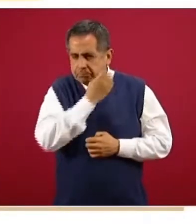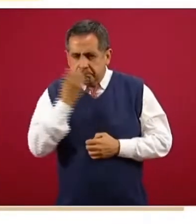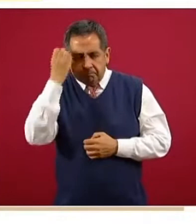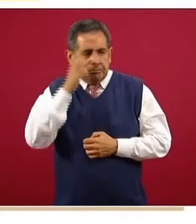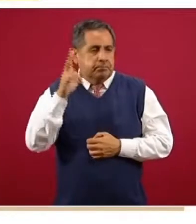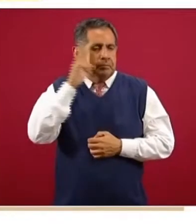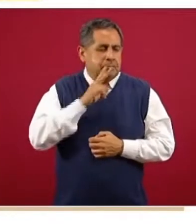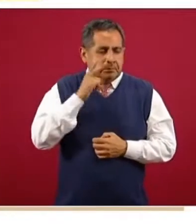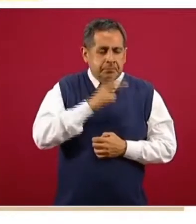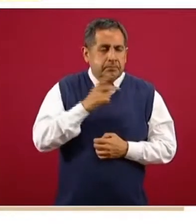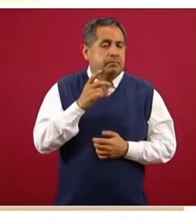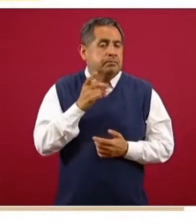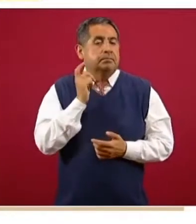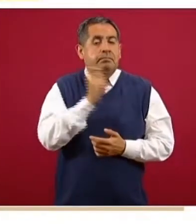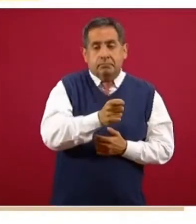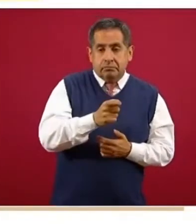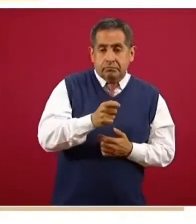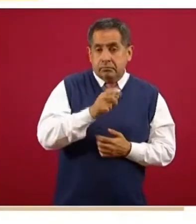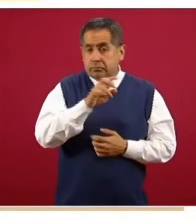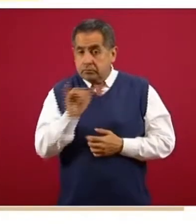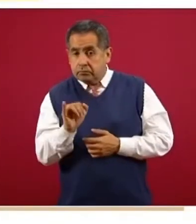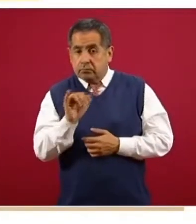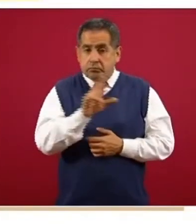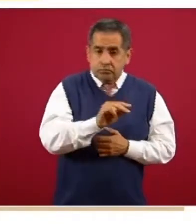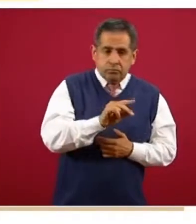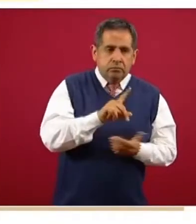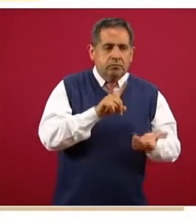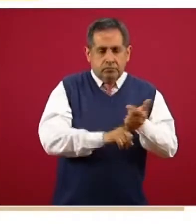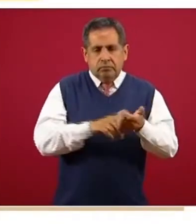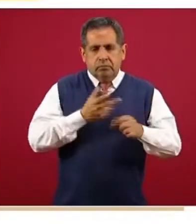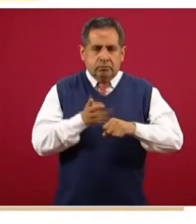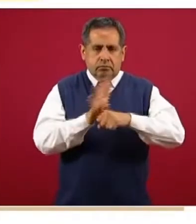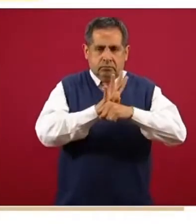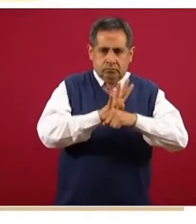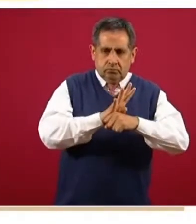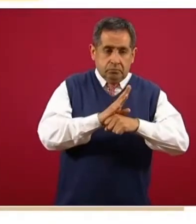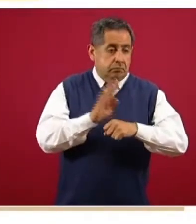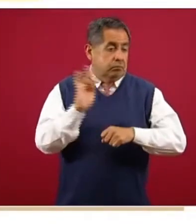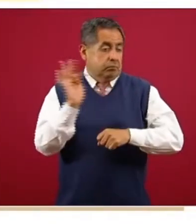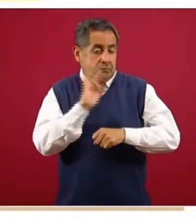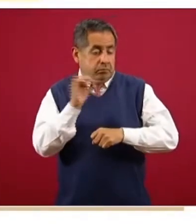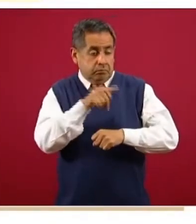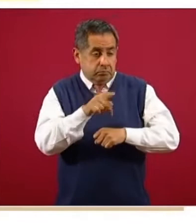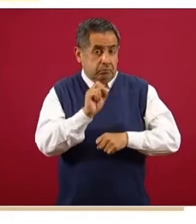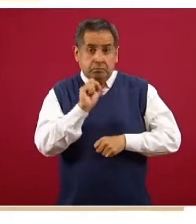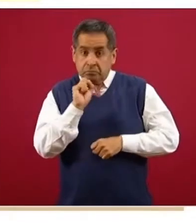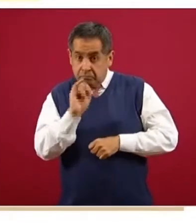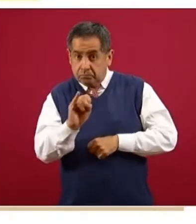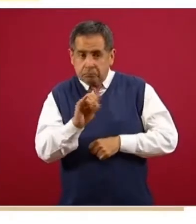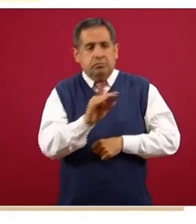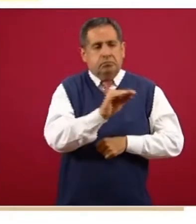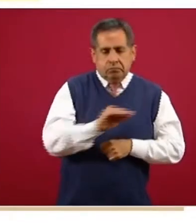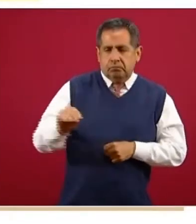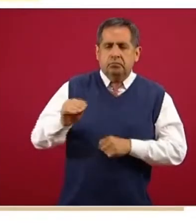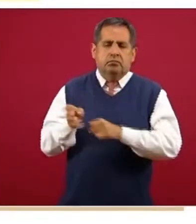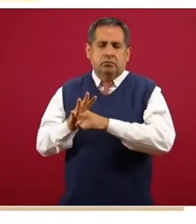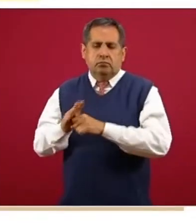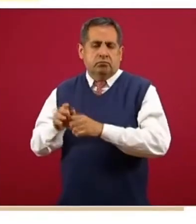revisión para poder conocer si tienen o no la enfermedad y por lo tanto si son casos de COVID-19.